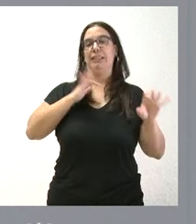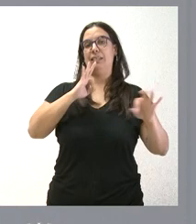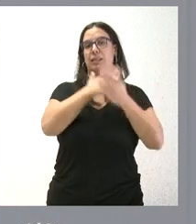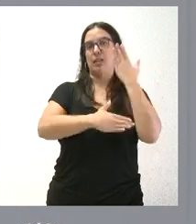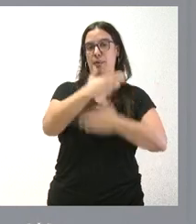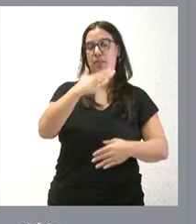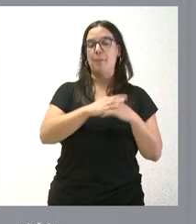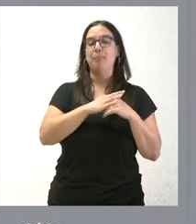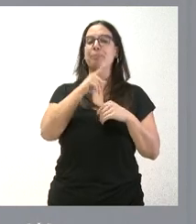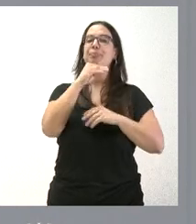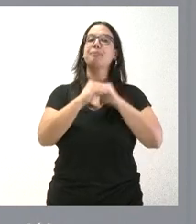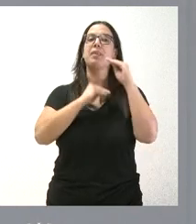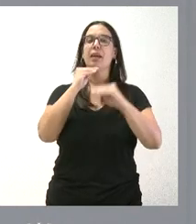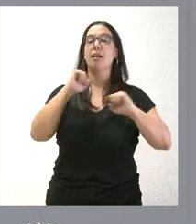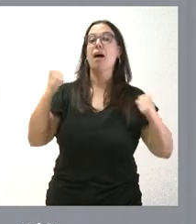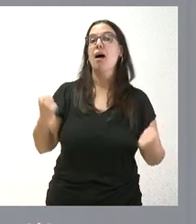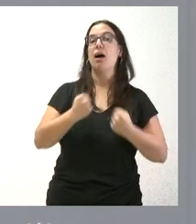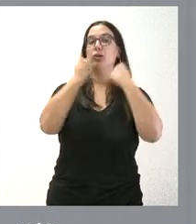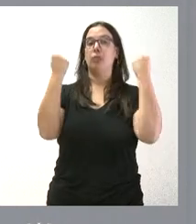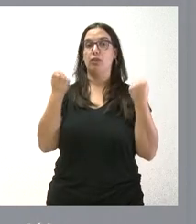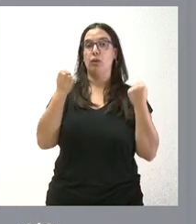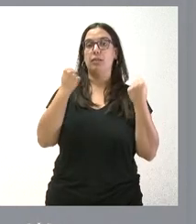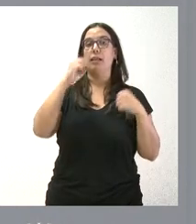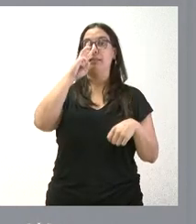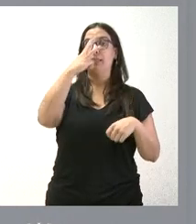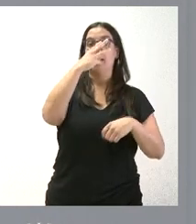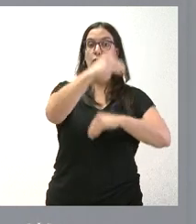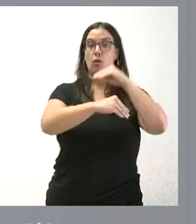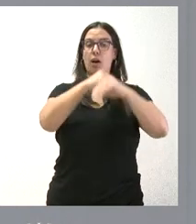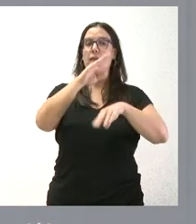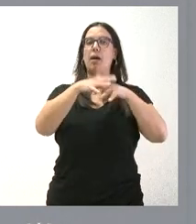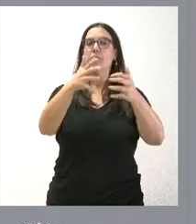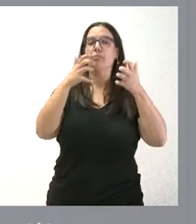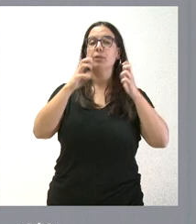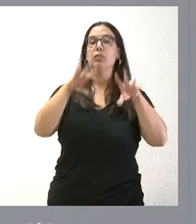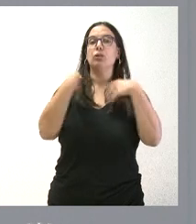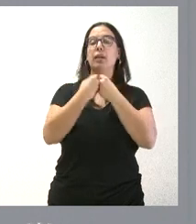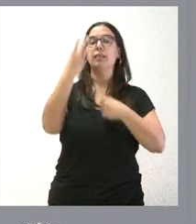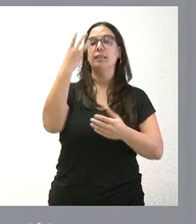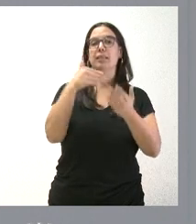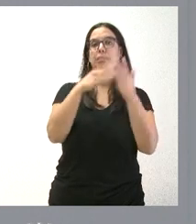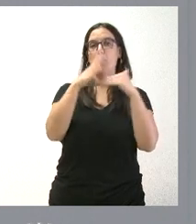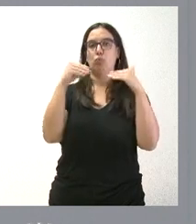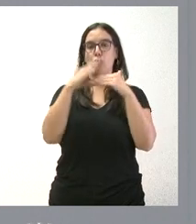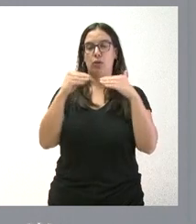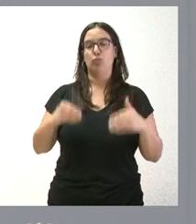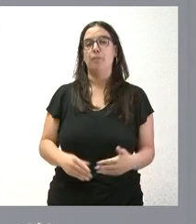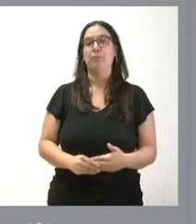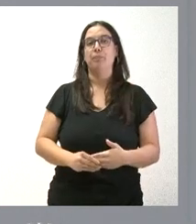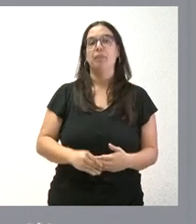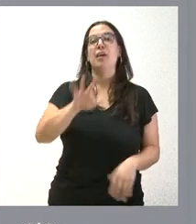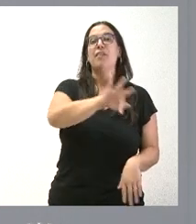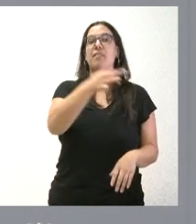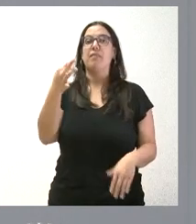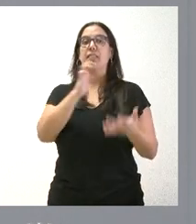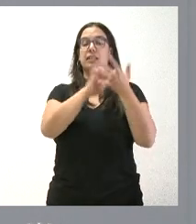Se van a desarrollar actuaciones en los próximos tres años que van a beneficiar un total de 3.000 personas. FEAFES Castilla y